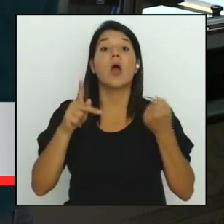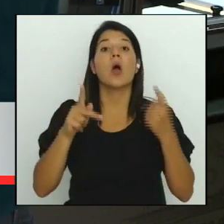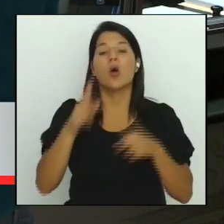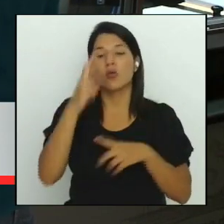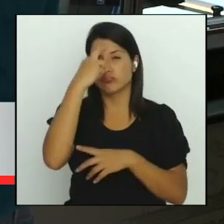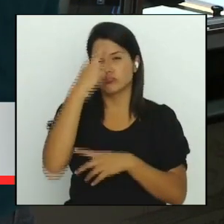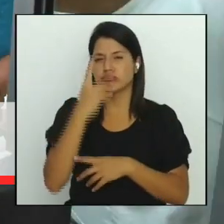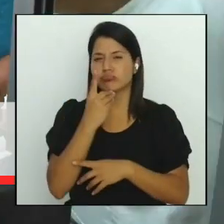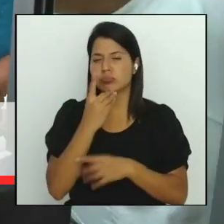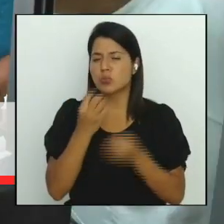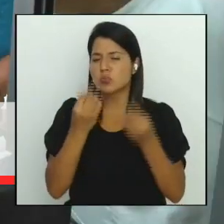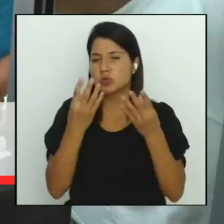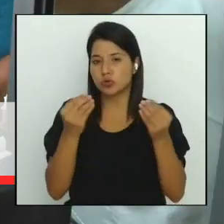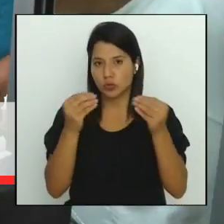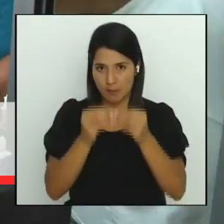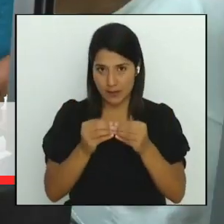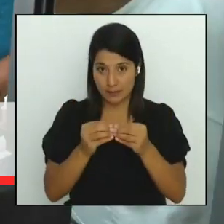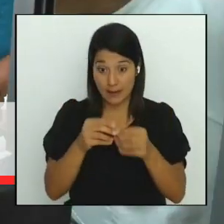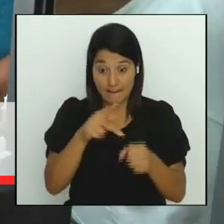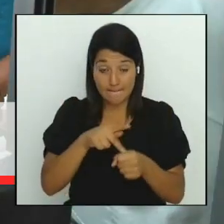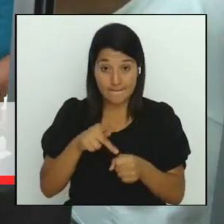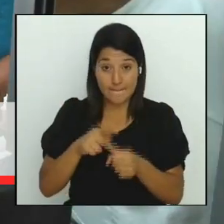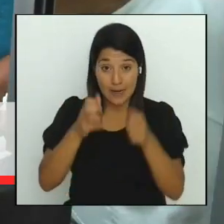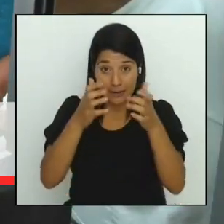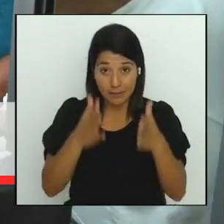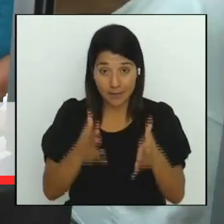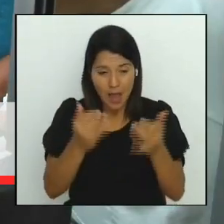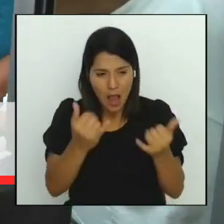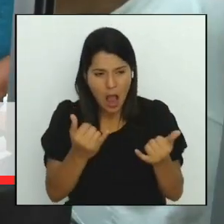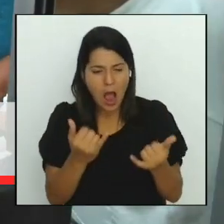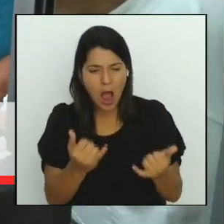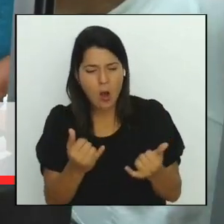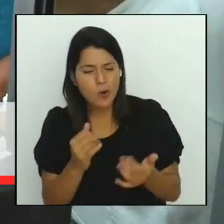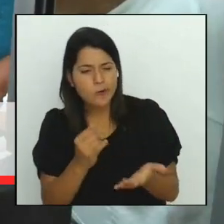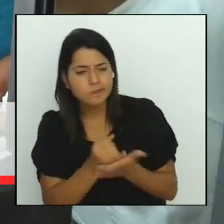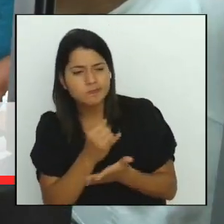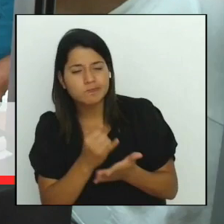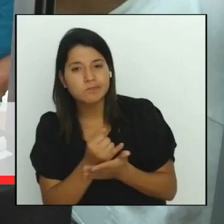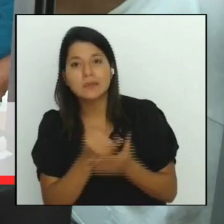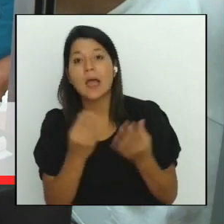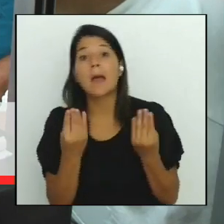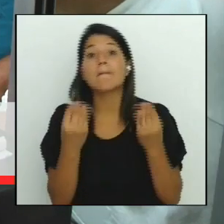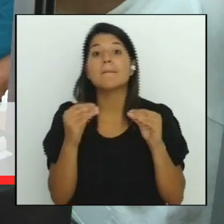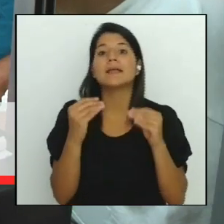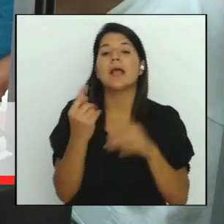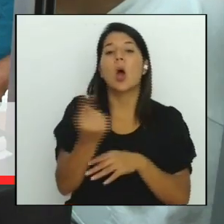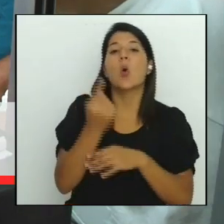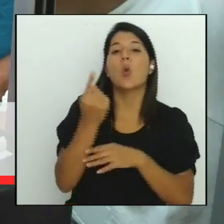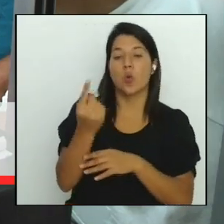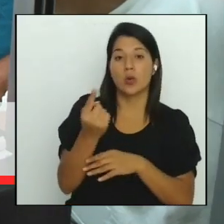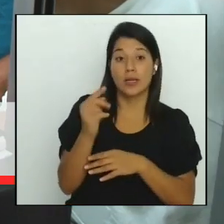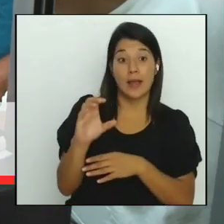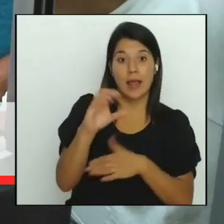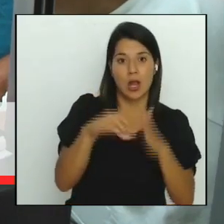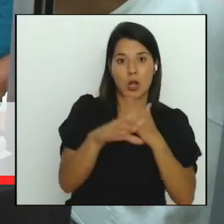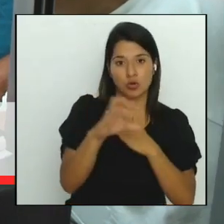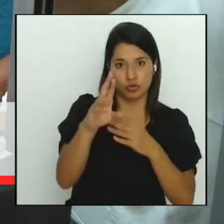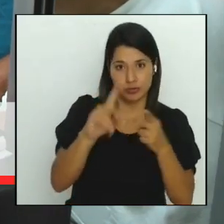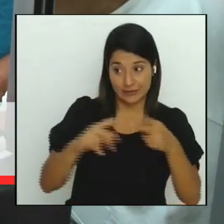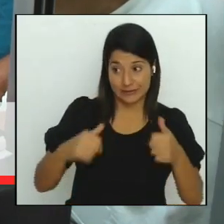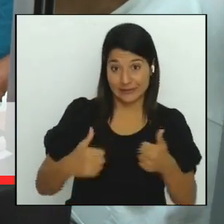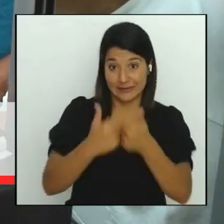participantes se informan sobre la Ventanilla Única de Inversión de Costa Rica, desafíos en el diseño e implementación de las